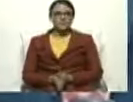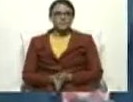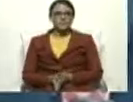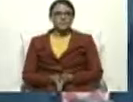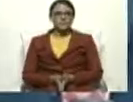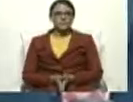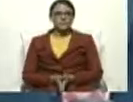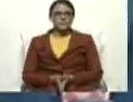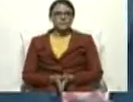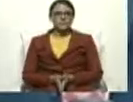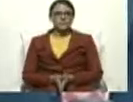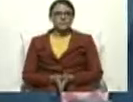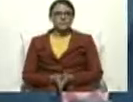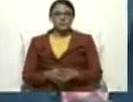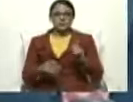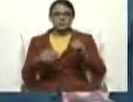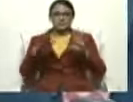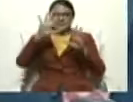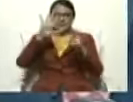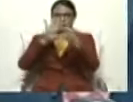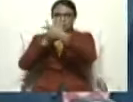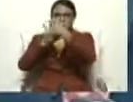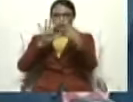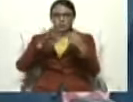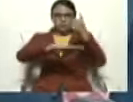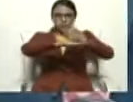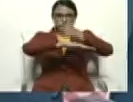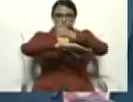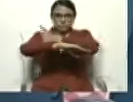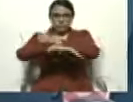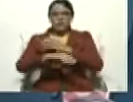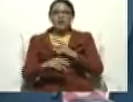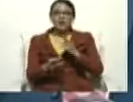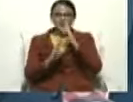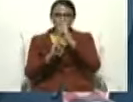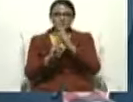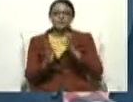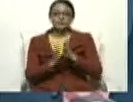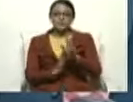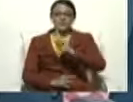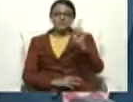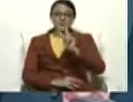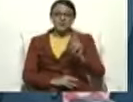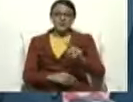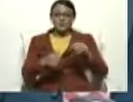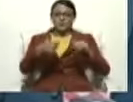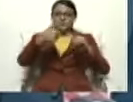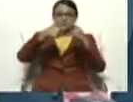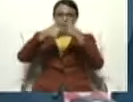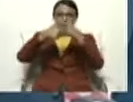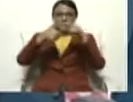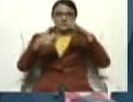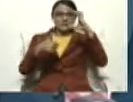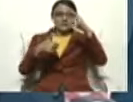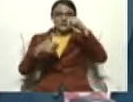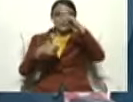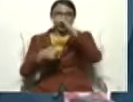...para los cinco poderes que establece la Constitución de la República Bolivariana de Venezuela.